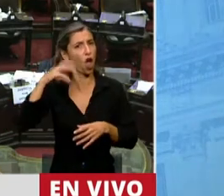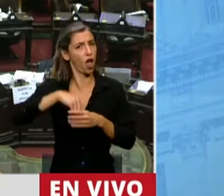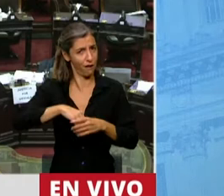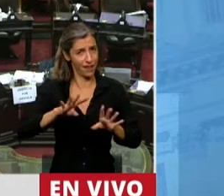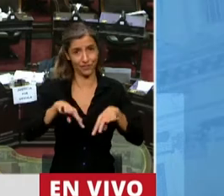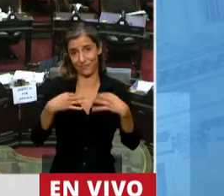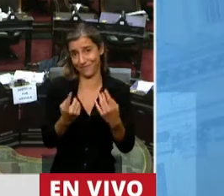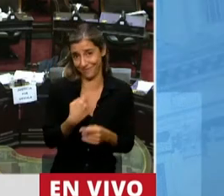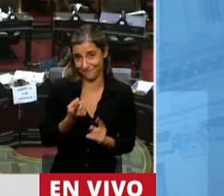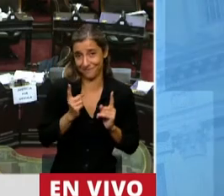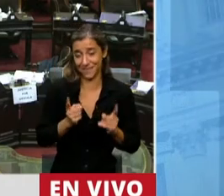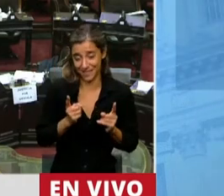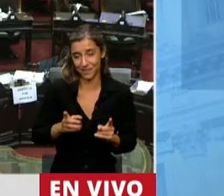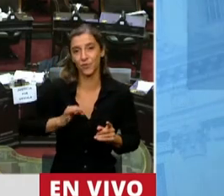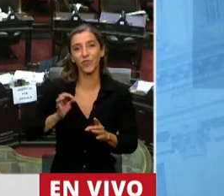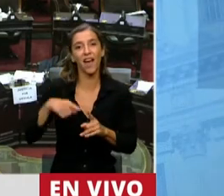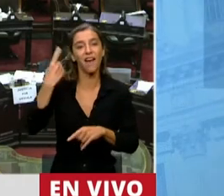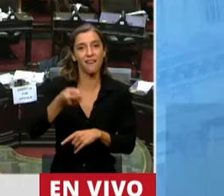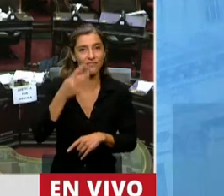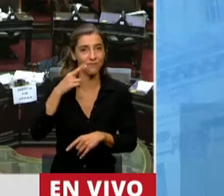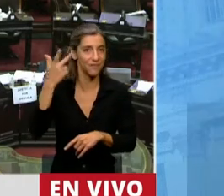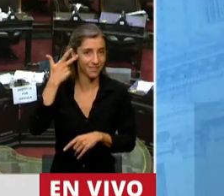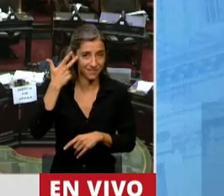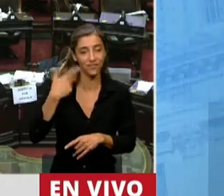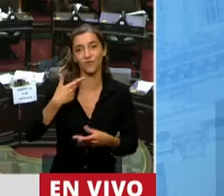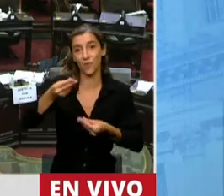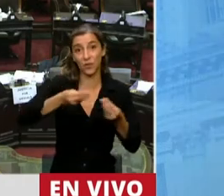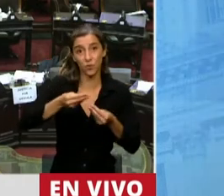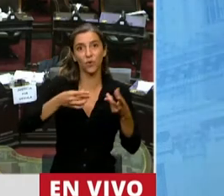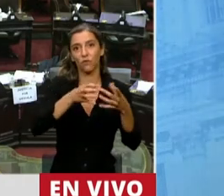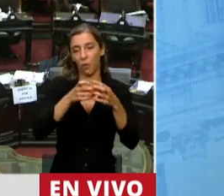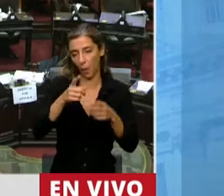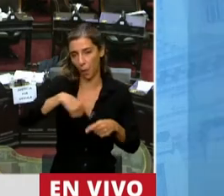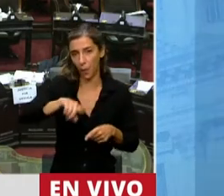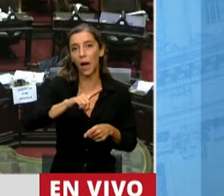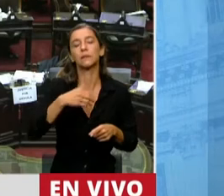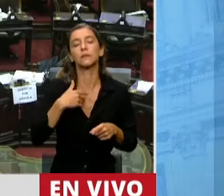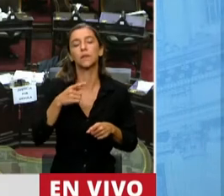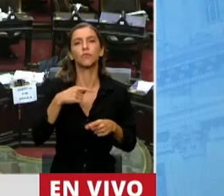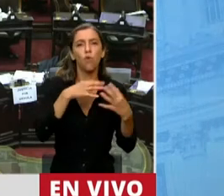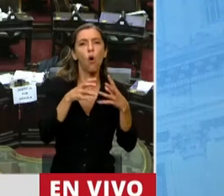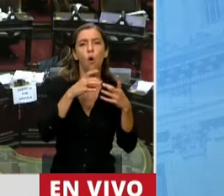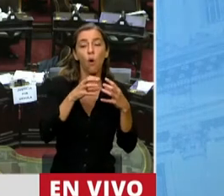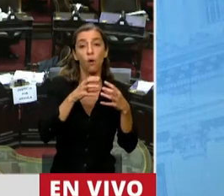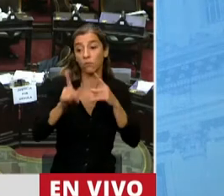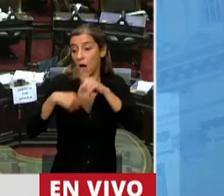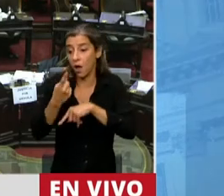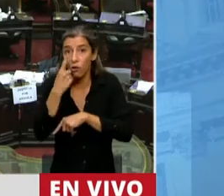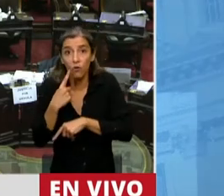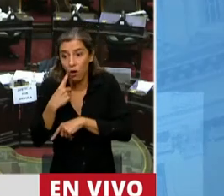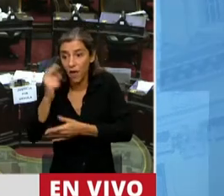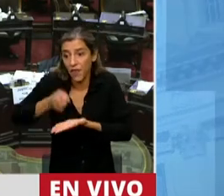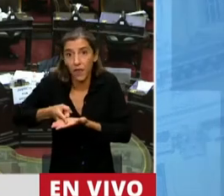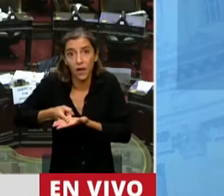el presupuesto del año 2018 se puso en vigencia y al otro día, por un decreto de necesidad de urgencia, se modificaron las partidas.